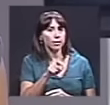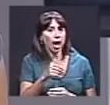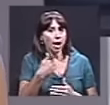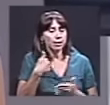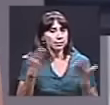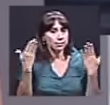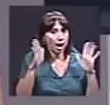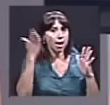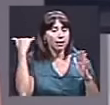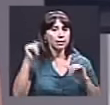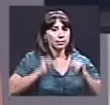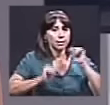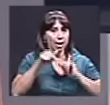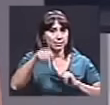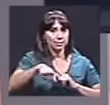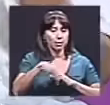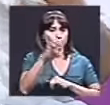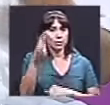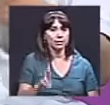escena de este tipo en el país?